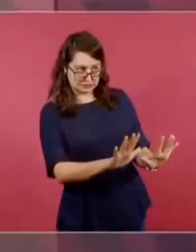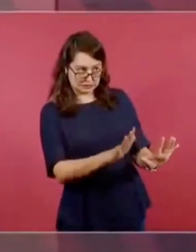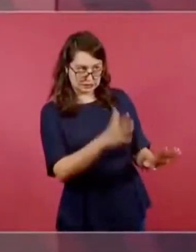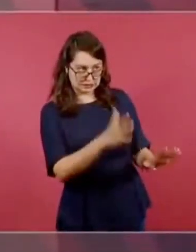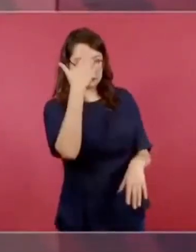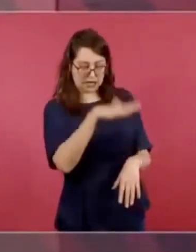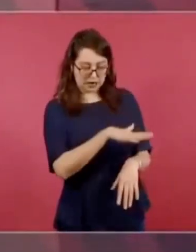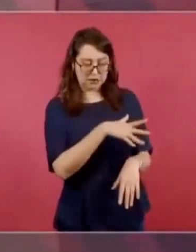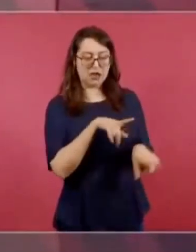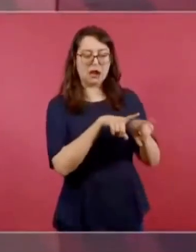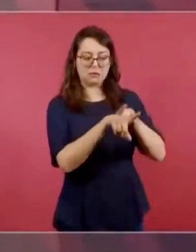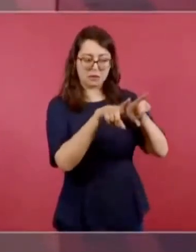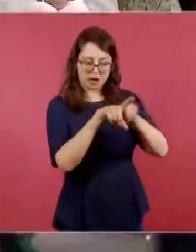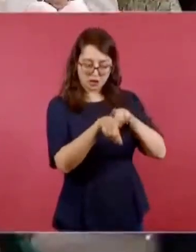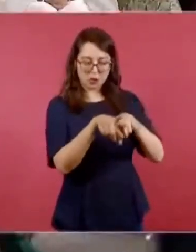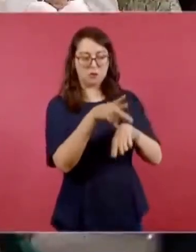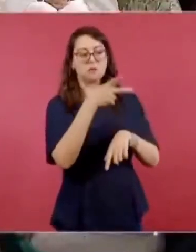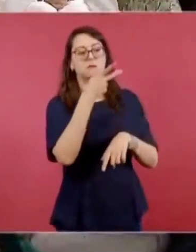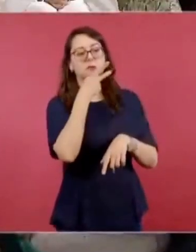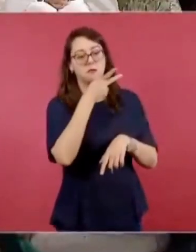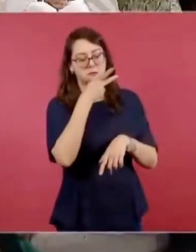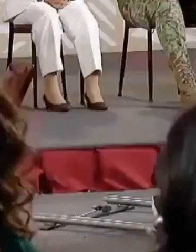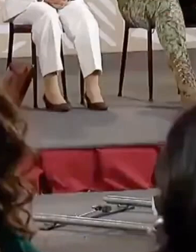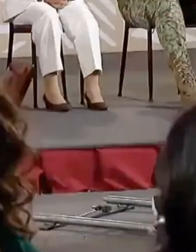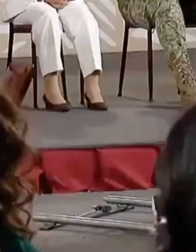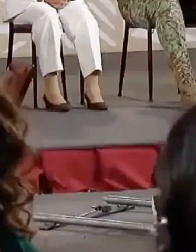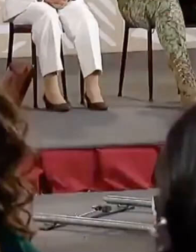un particular para dar aprecio?